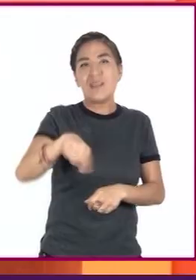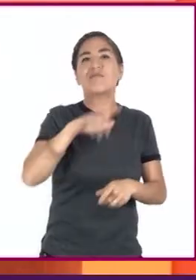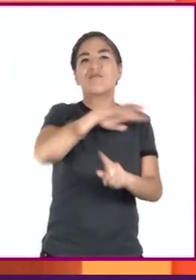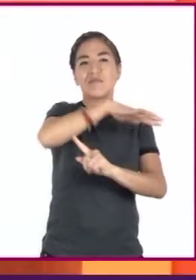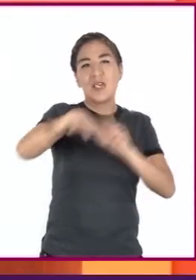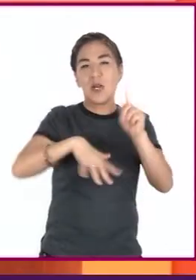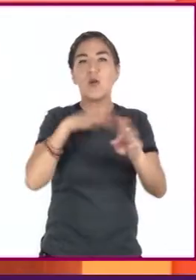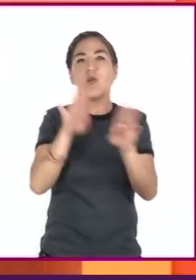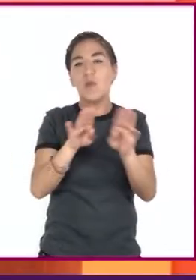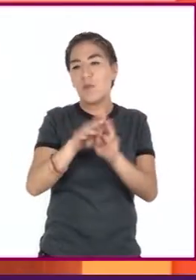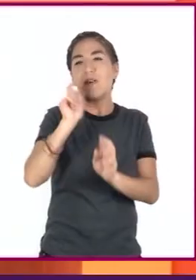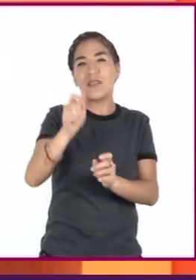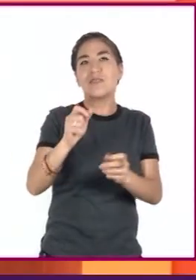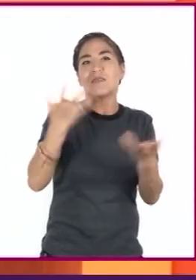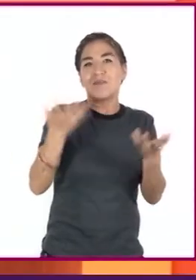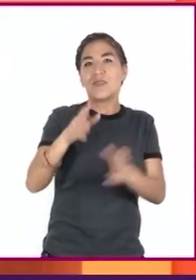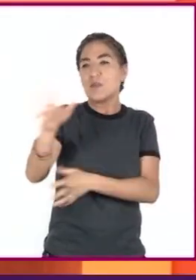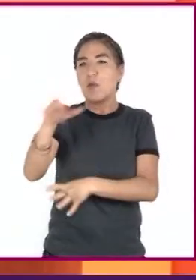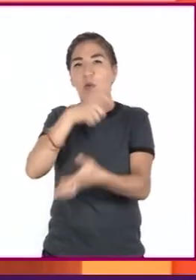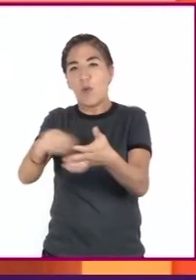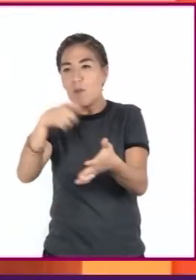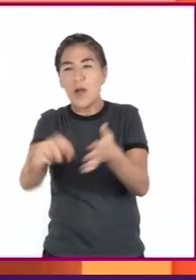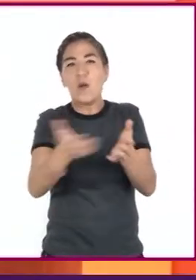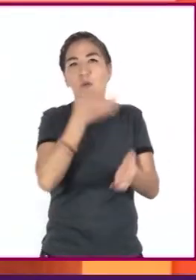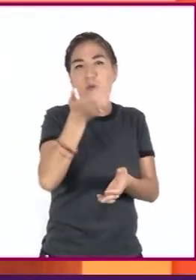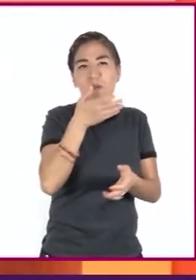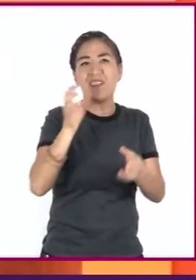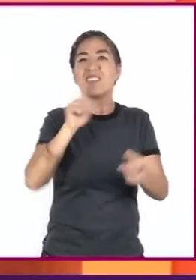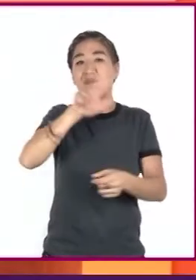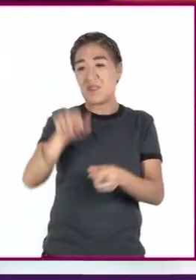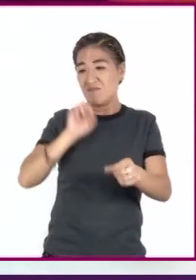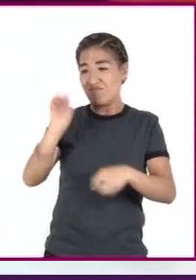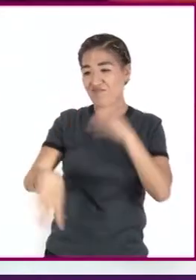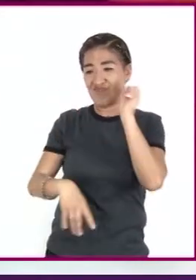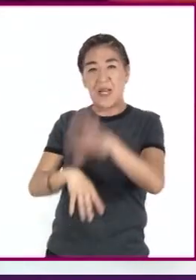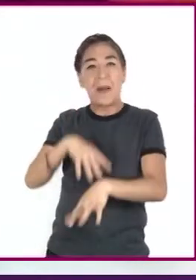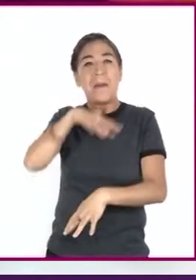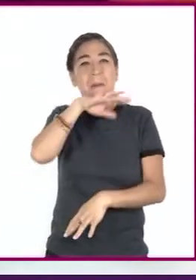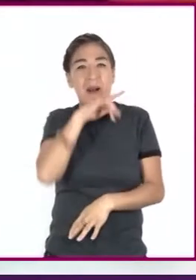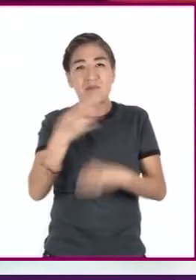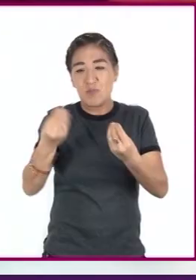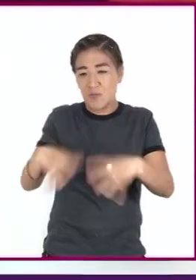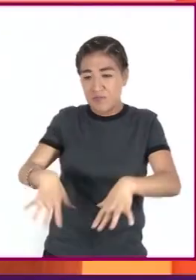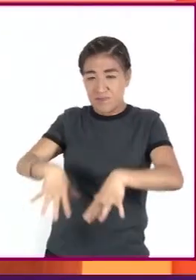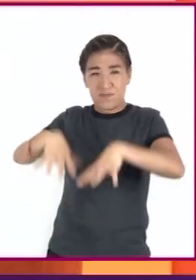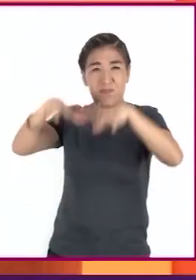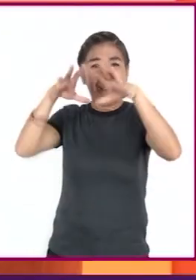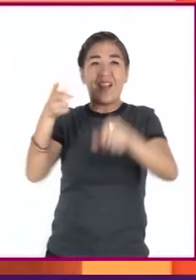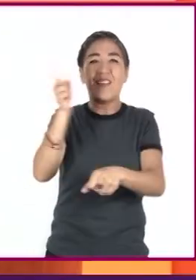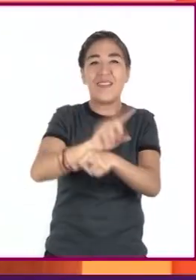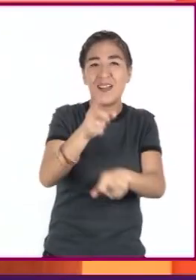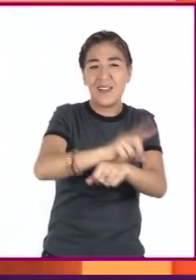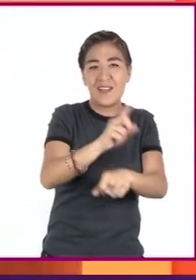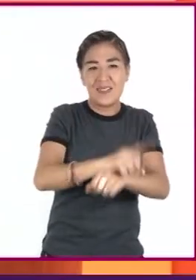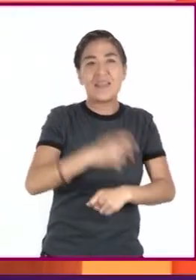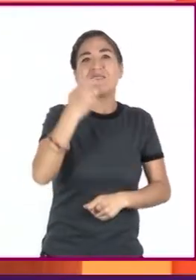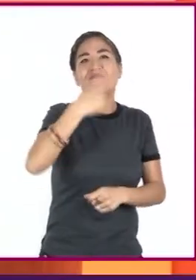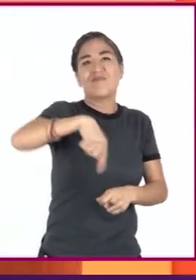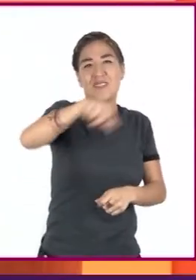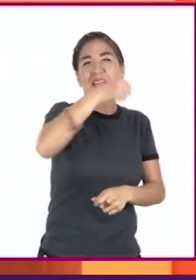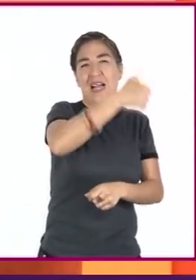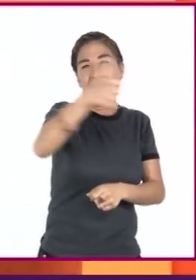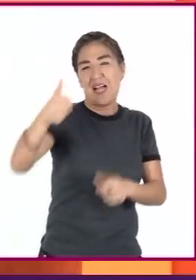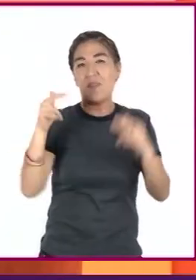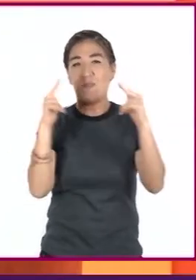sociedad consumista, manifestándose en kilos de basura que desechamos de manera diaria en cada uno de nuestros hogares.